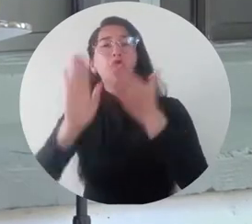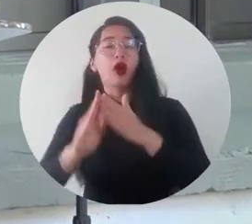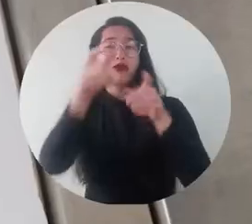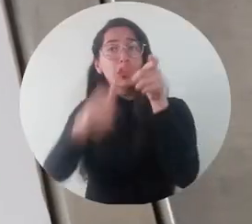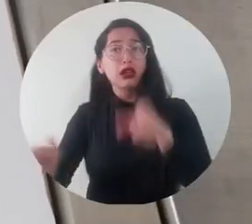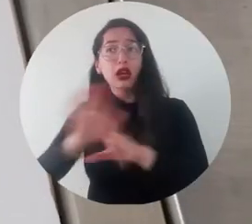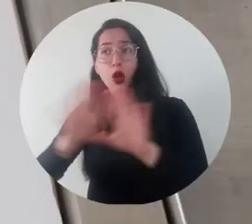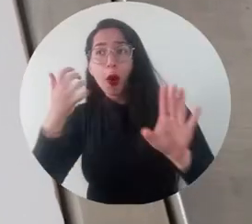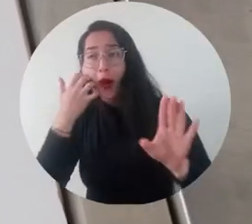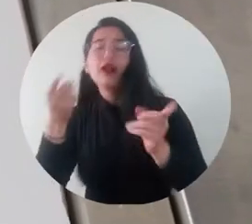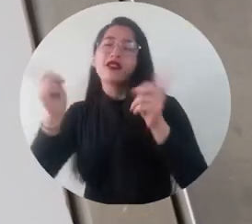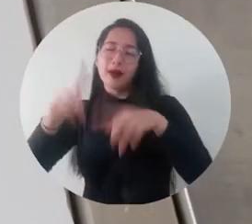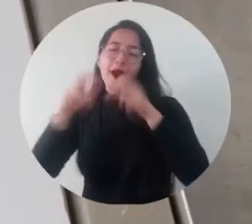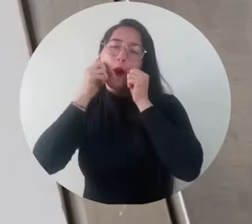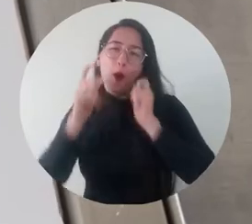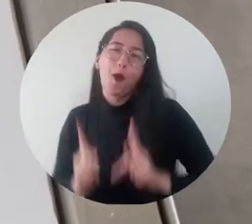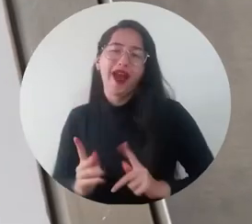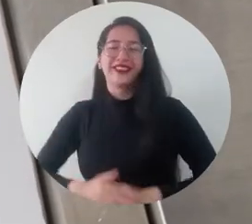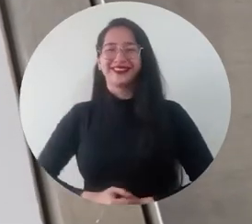humanos